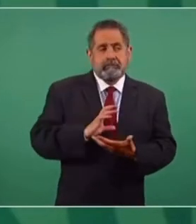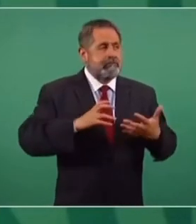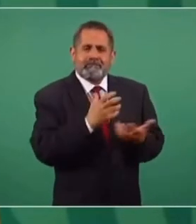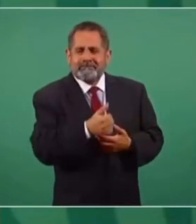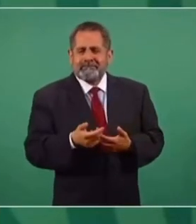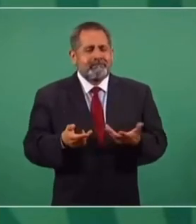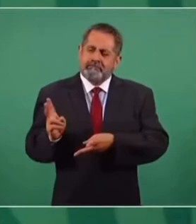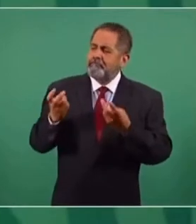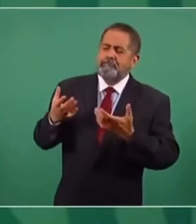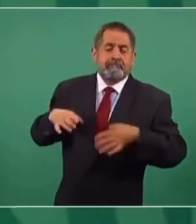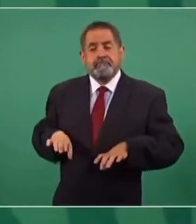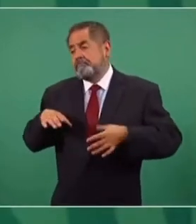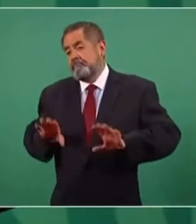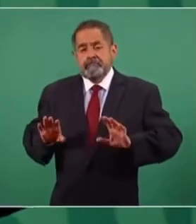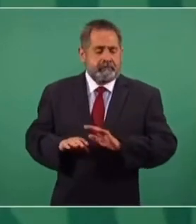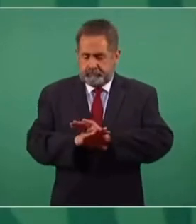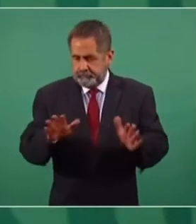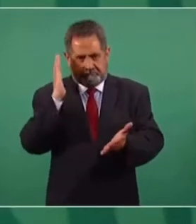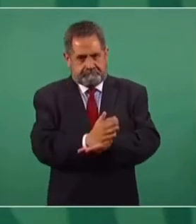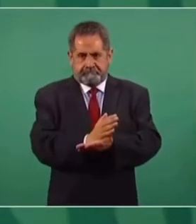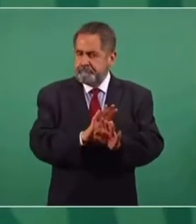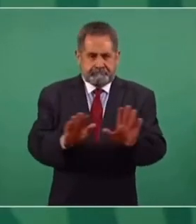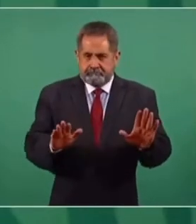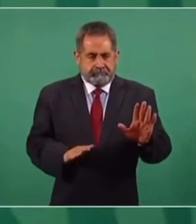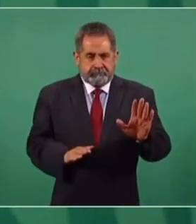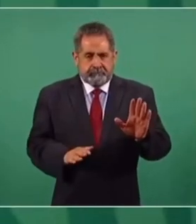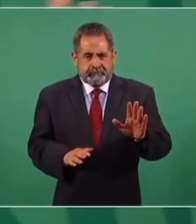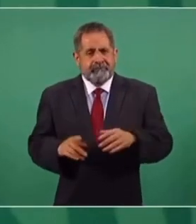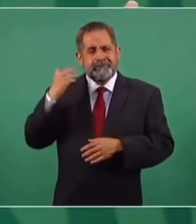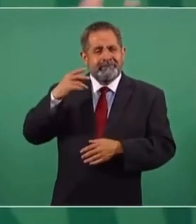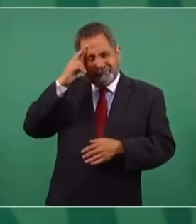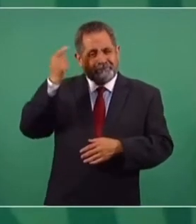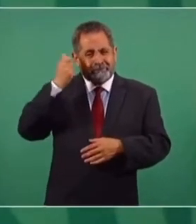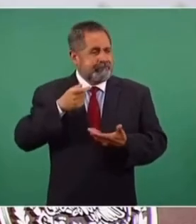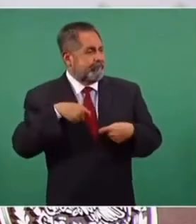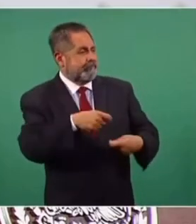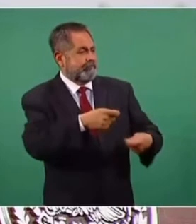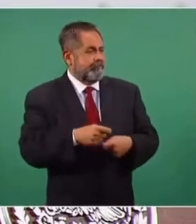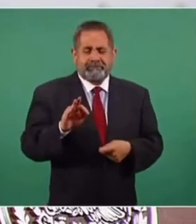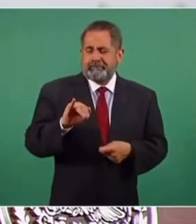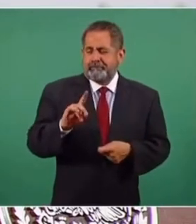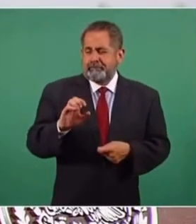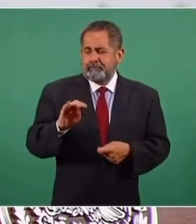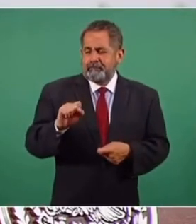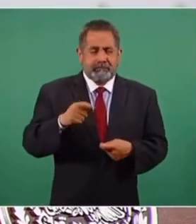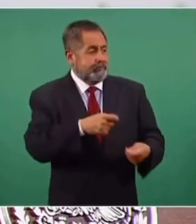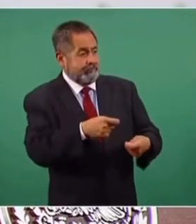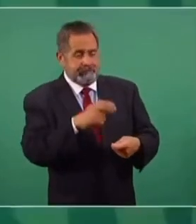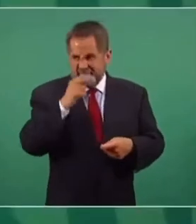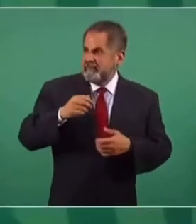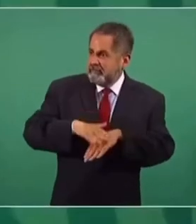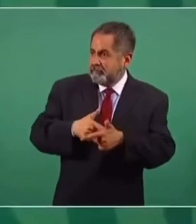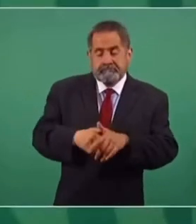otros, para robar. Entonces, eso ya se terminó. Todos esos fideicomisos que existían, ¿se acuerdan cómo los defendían? Este,